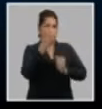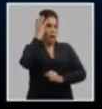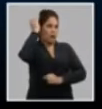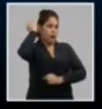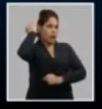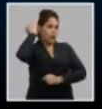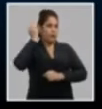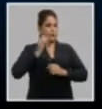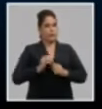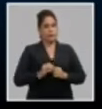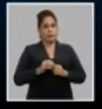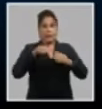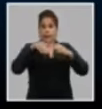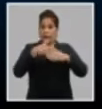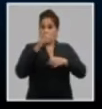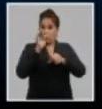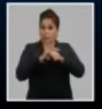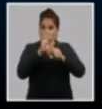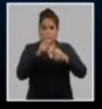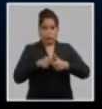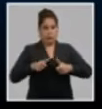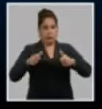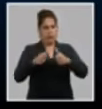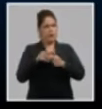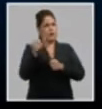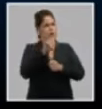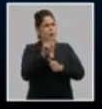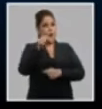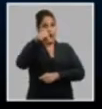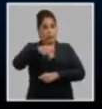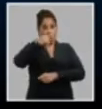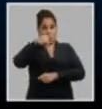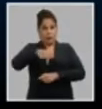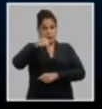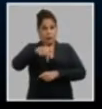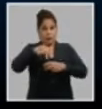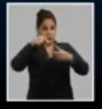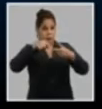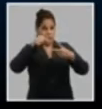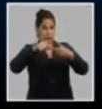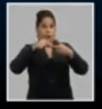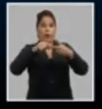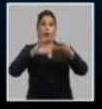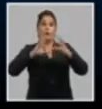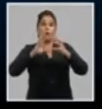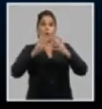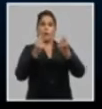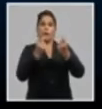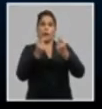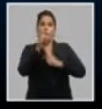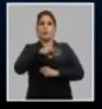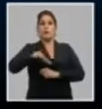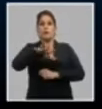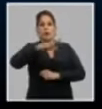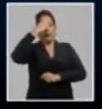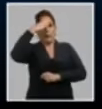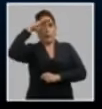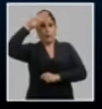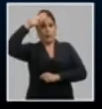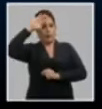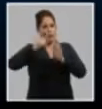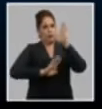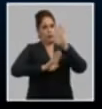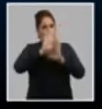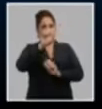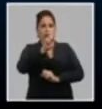ejército Raúl Castro Ruz el día inaugural. También sobre la actualización de la conceptualización del modelo económico y social cubano de